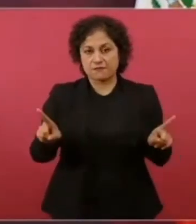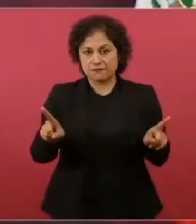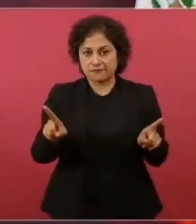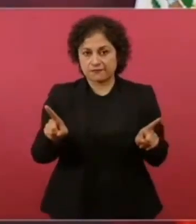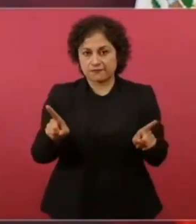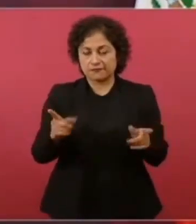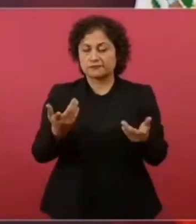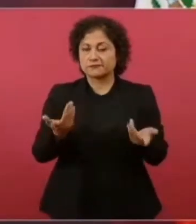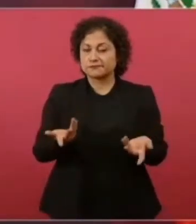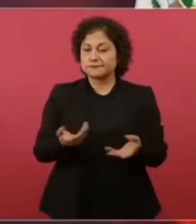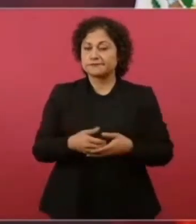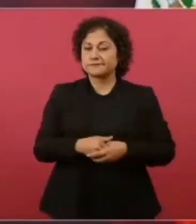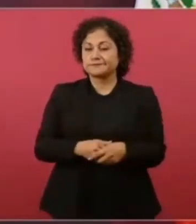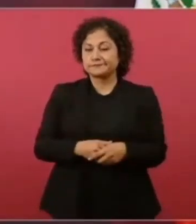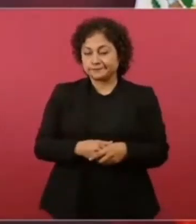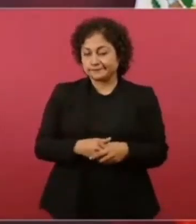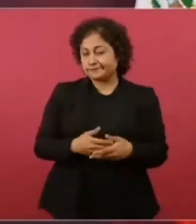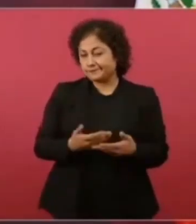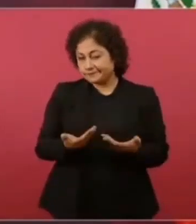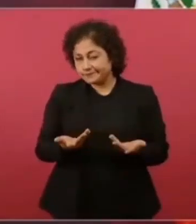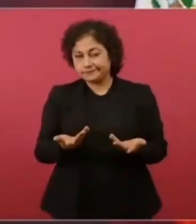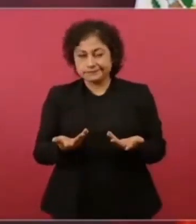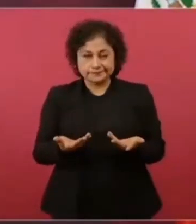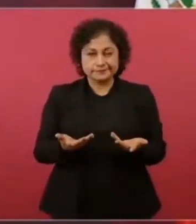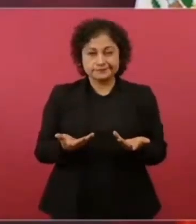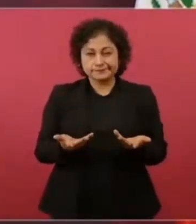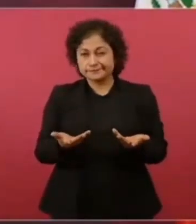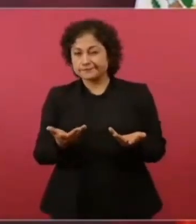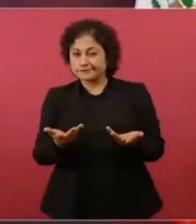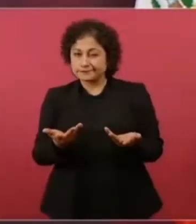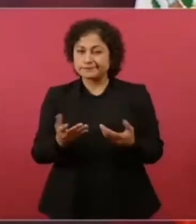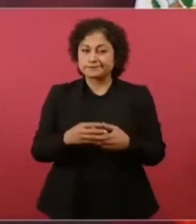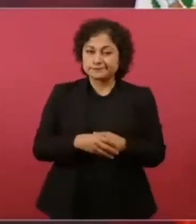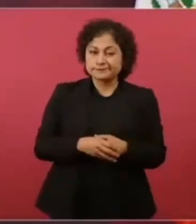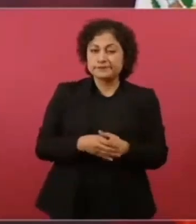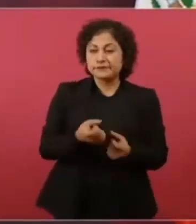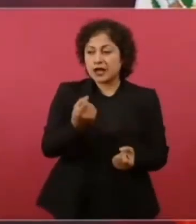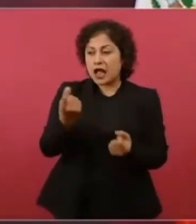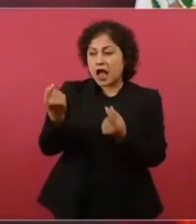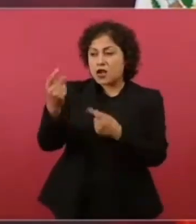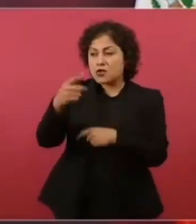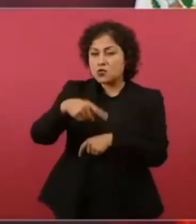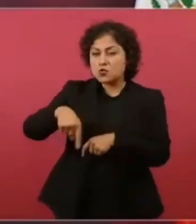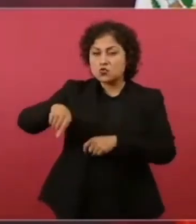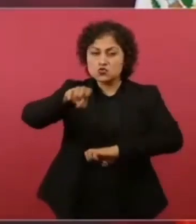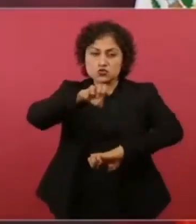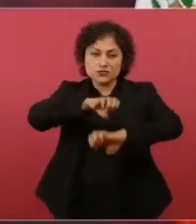Pero ya con el paso del tiempo